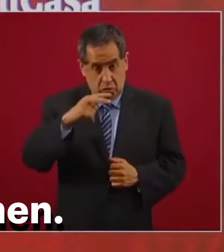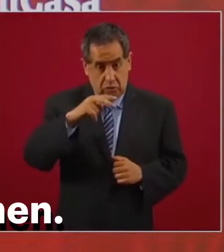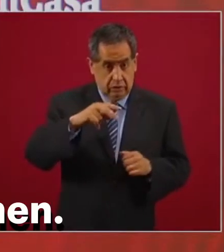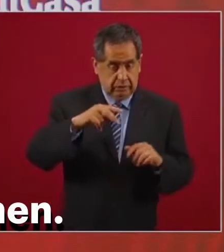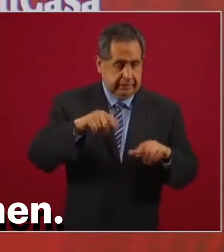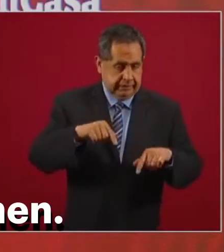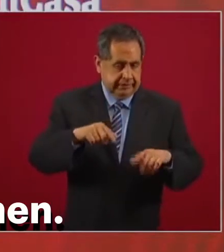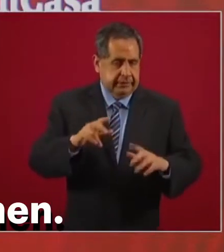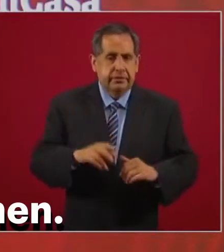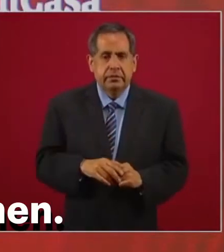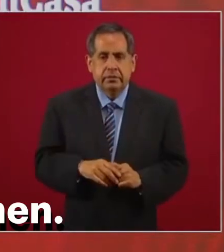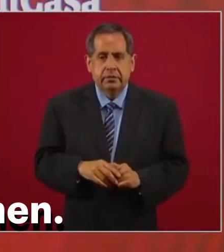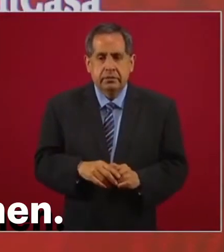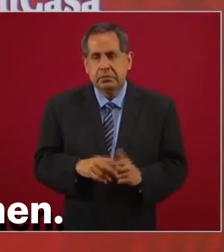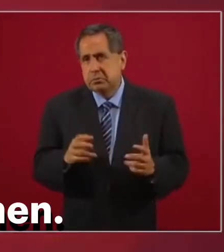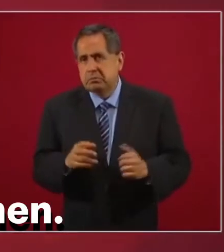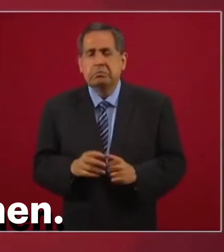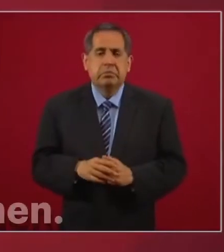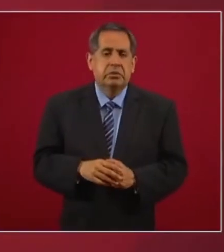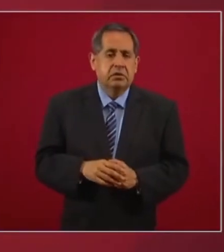vamos a decir,